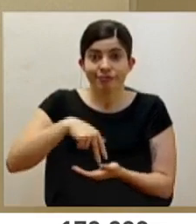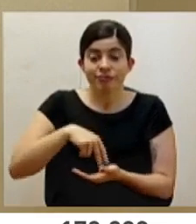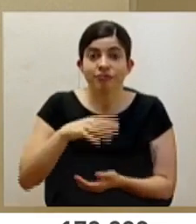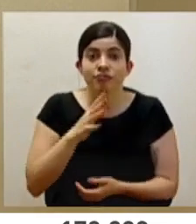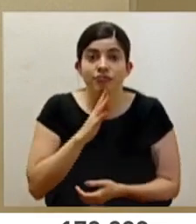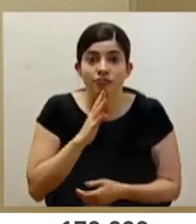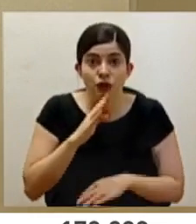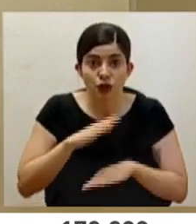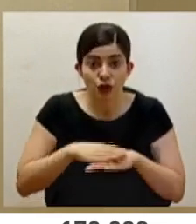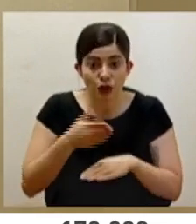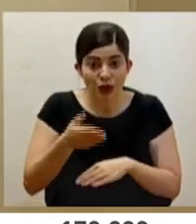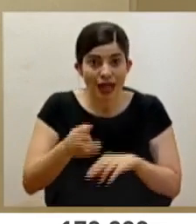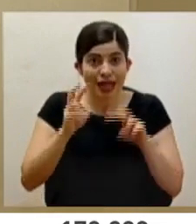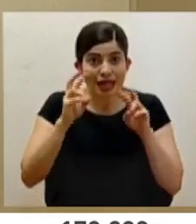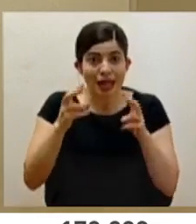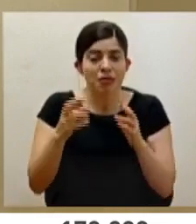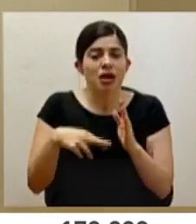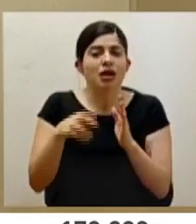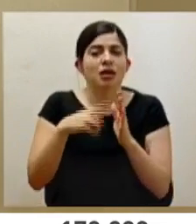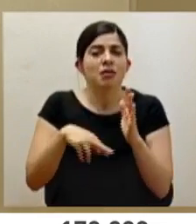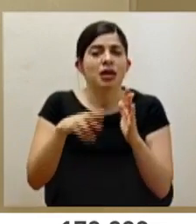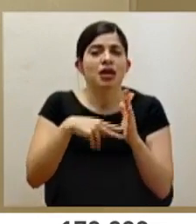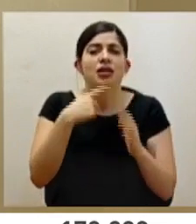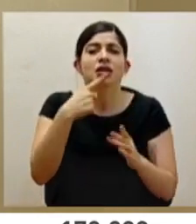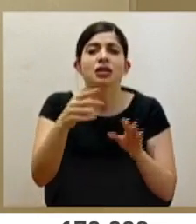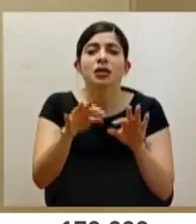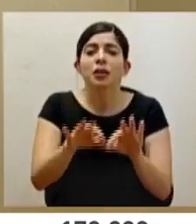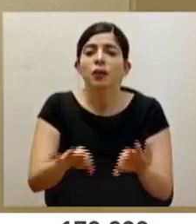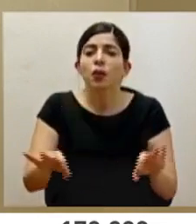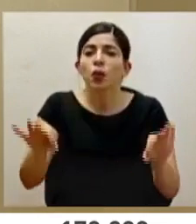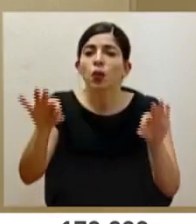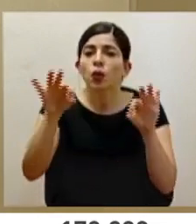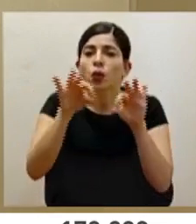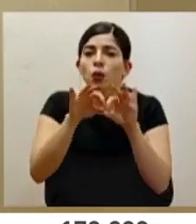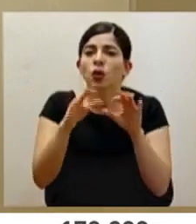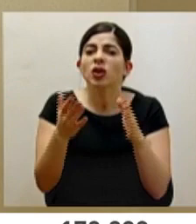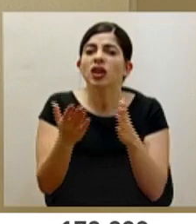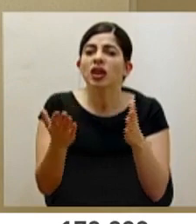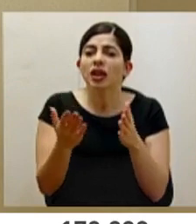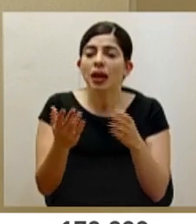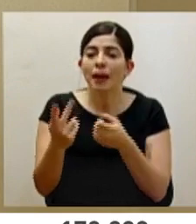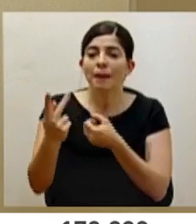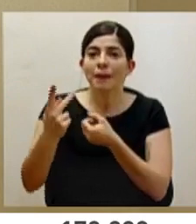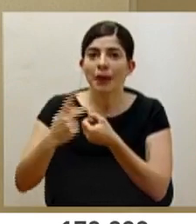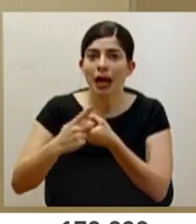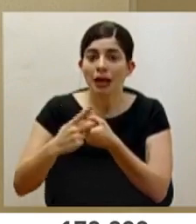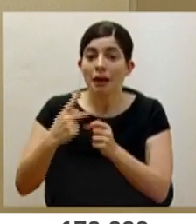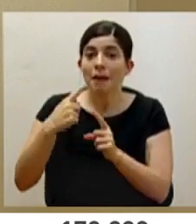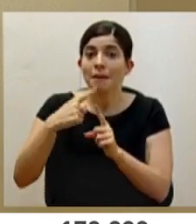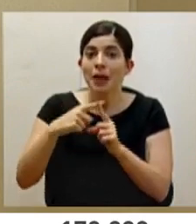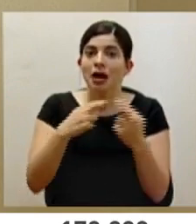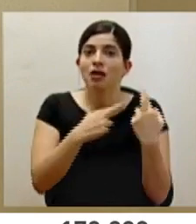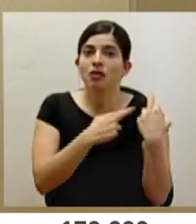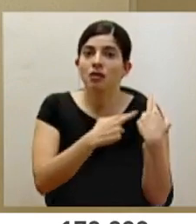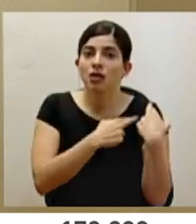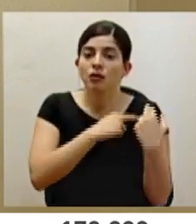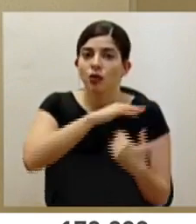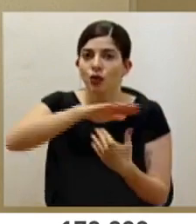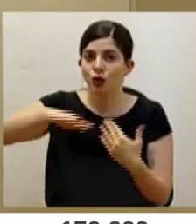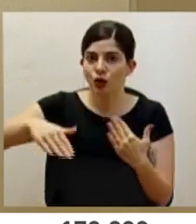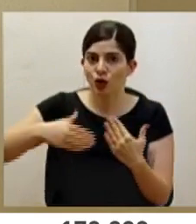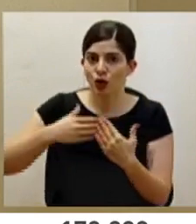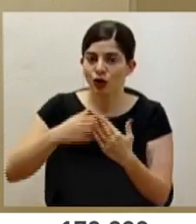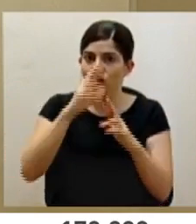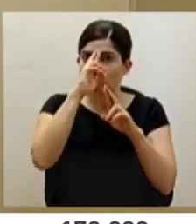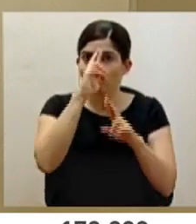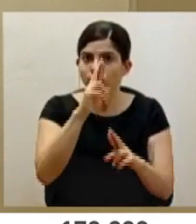estos temas, hemos insistido en la importancia que ha tenido la participación y la responsabilidad conjunta en la implementación de